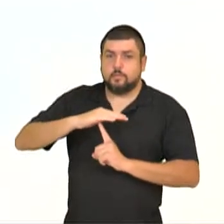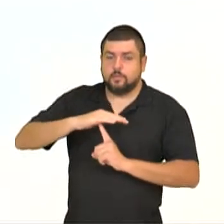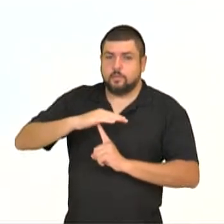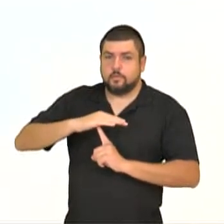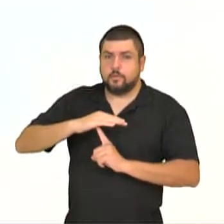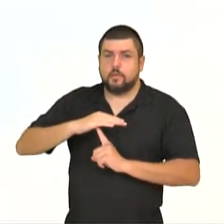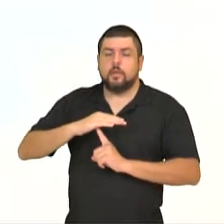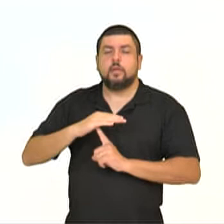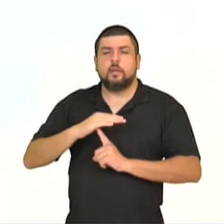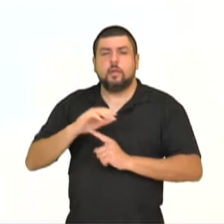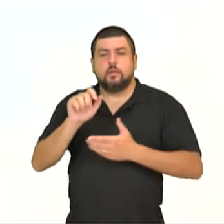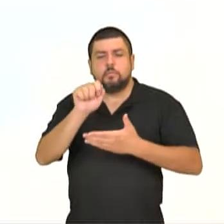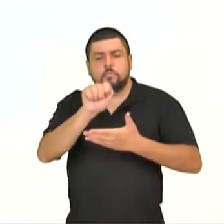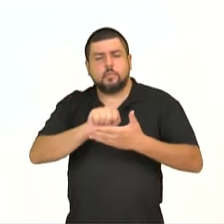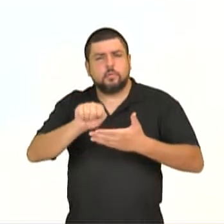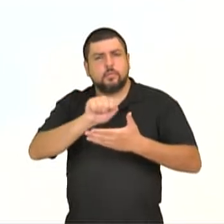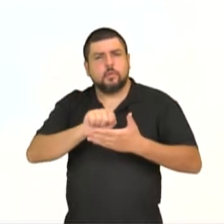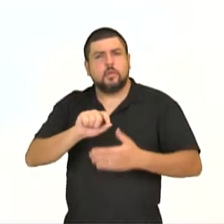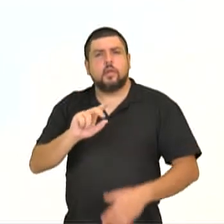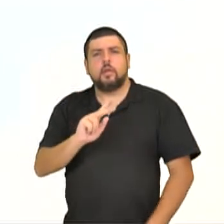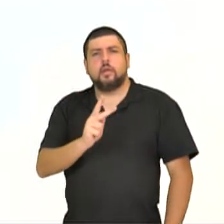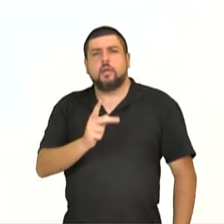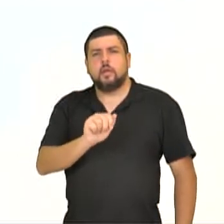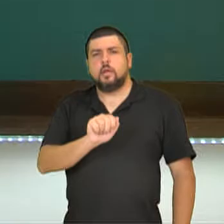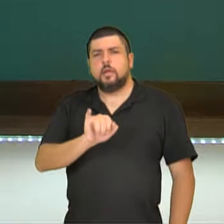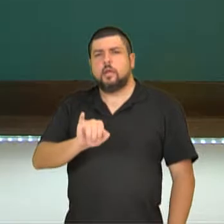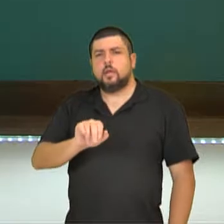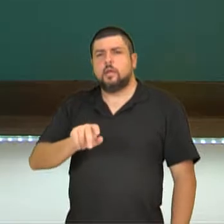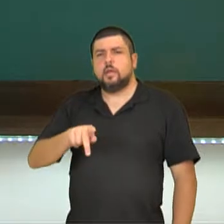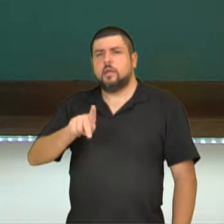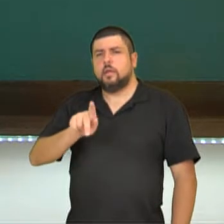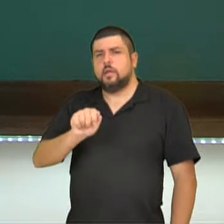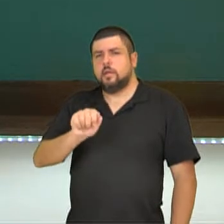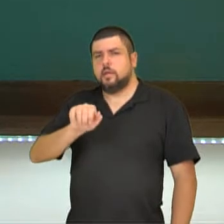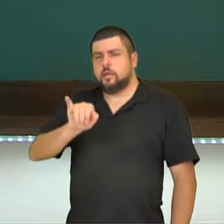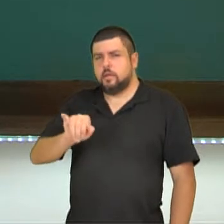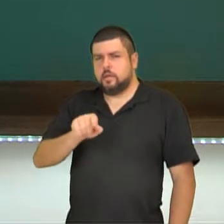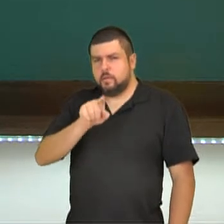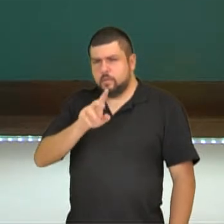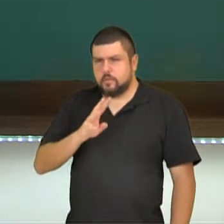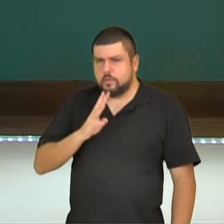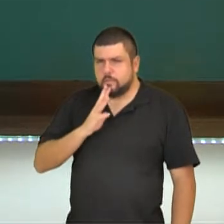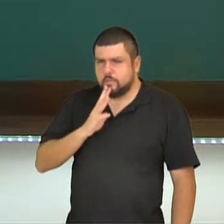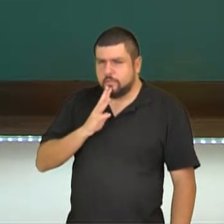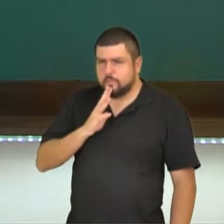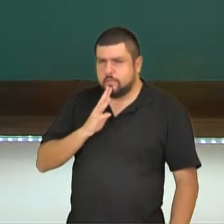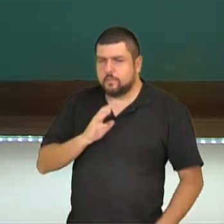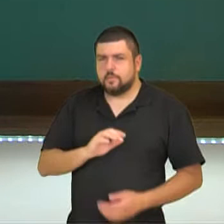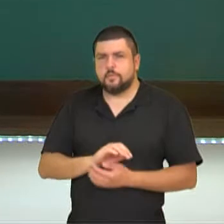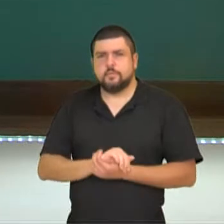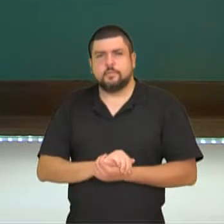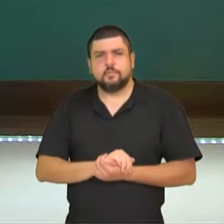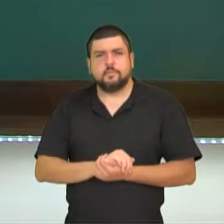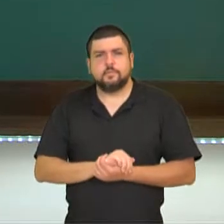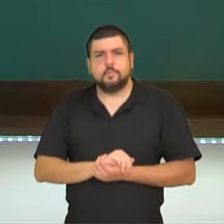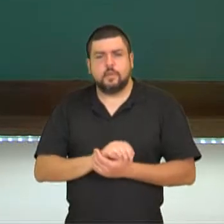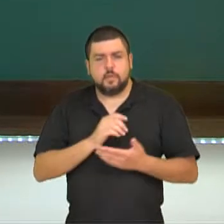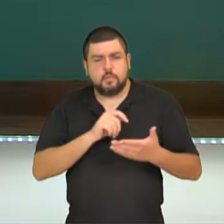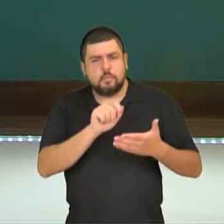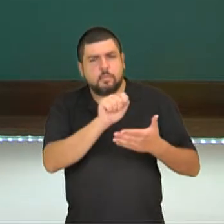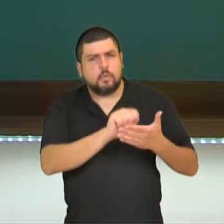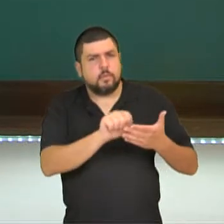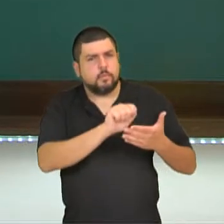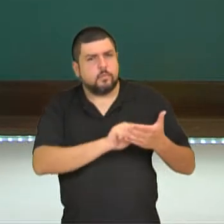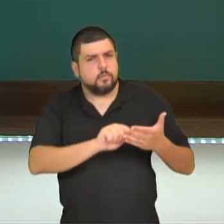textual poético Haikai. ¿Y ahí, ustedes ya escucharon hablar de esta poeta? Haikai, que produce Haikai,